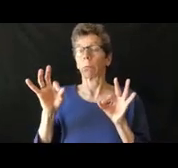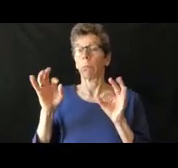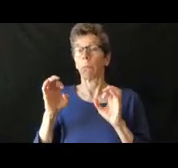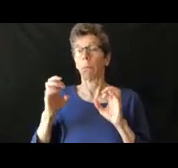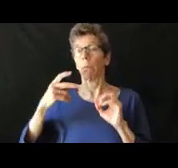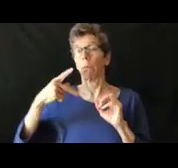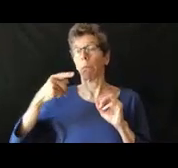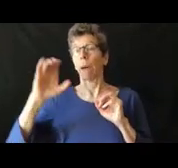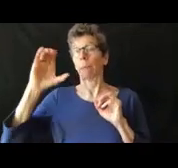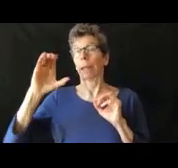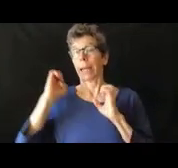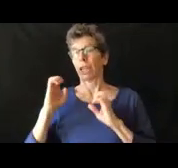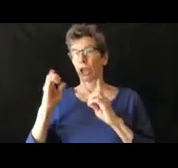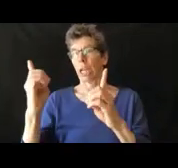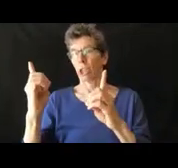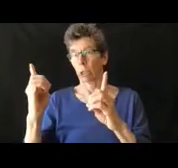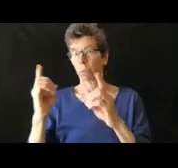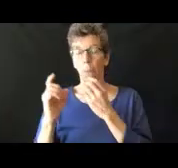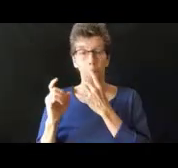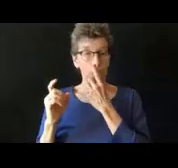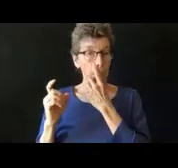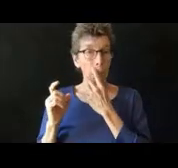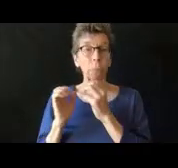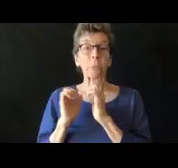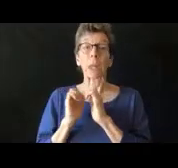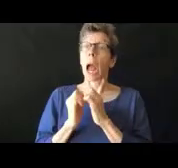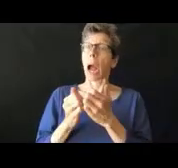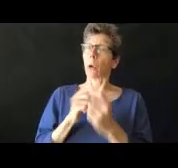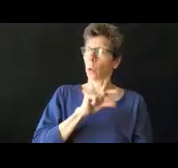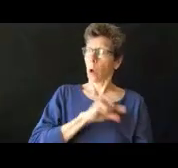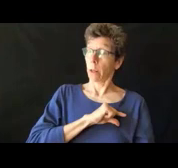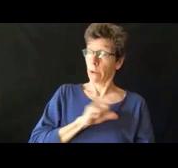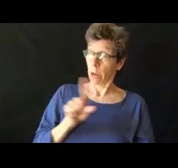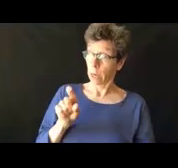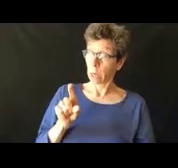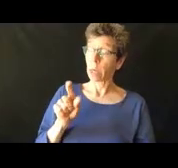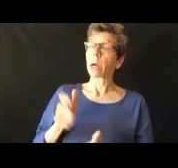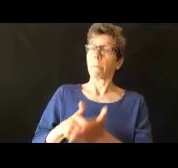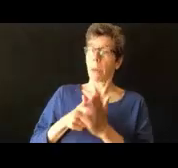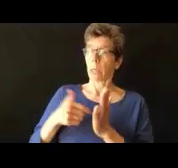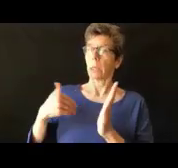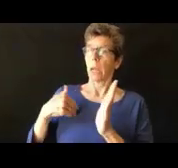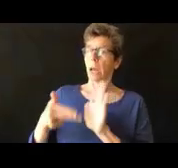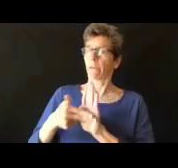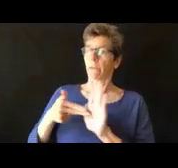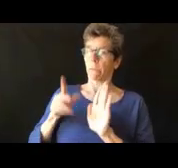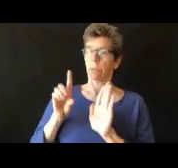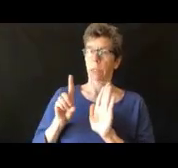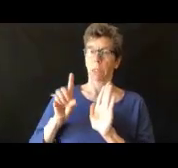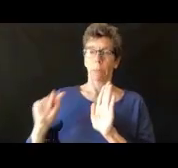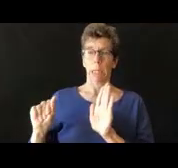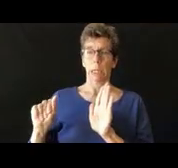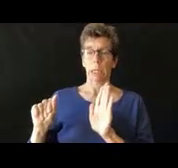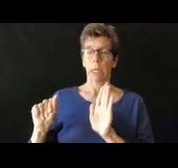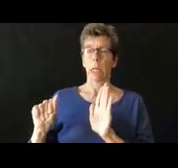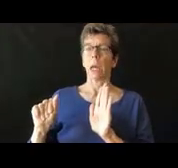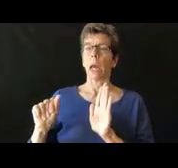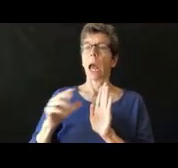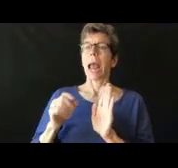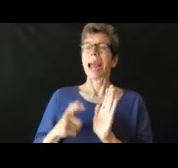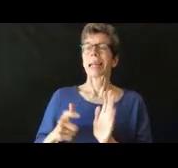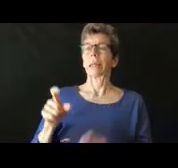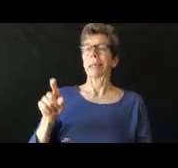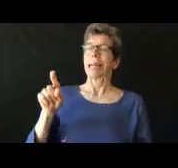gratuita y pública. Y para calificar los servicios, el estudiante tenía que tener una discapacidad y necesitar estos servicios especiales